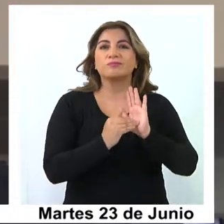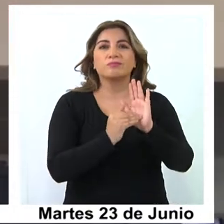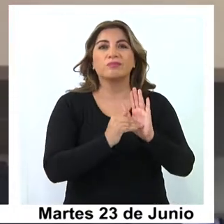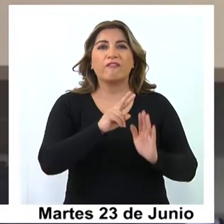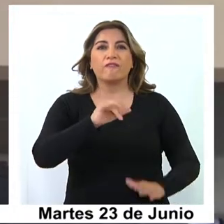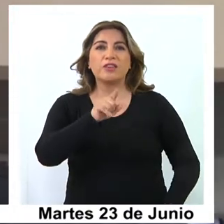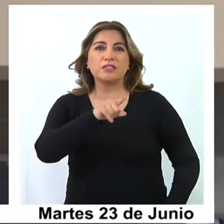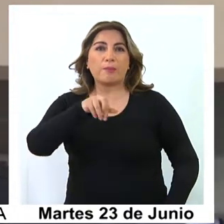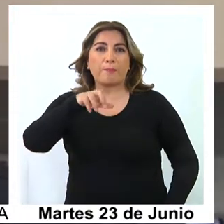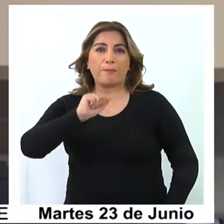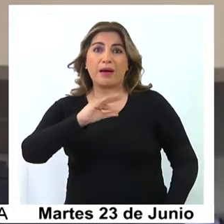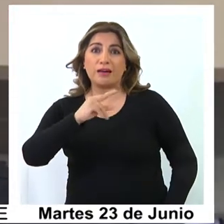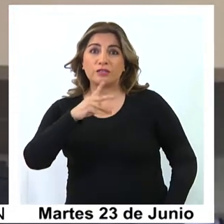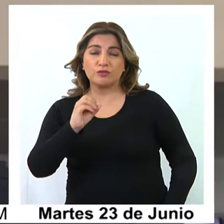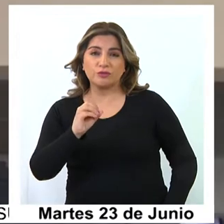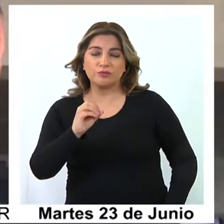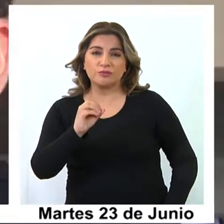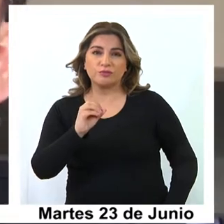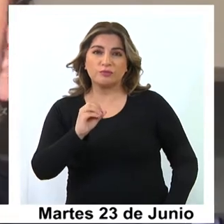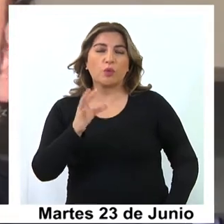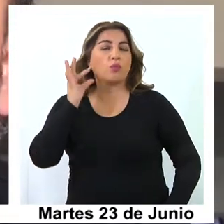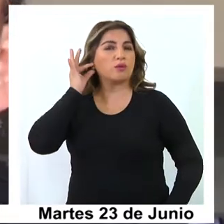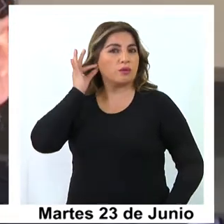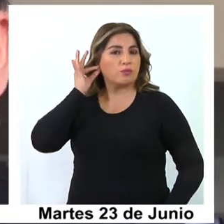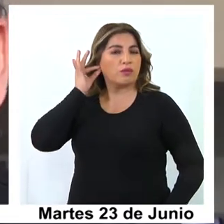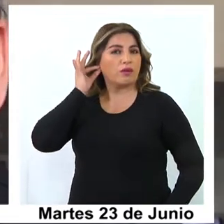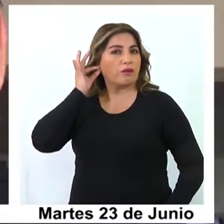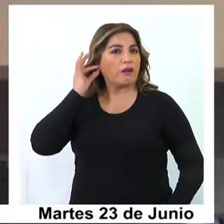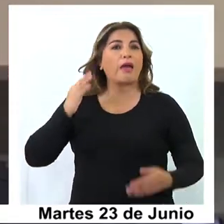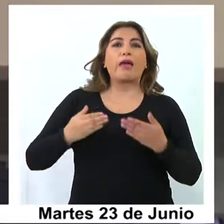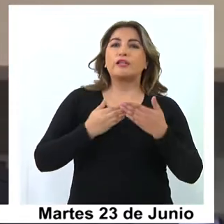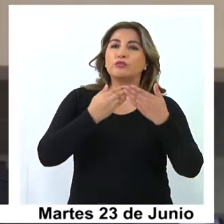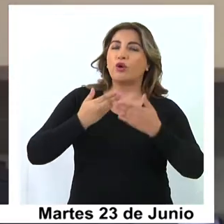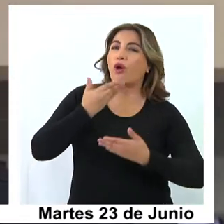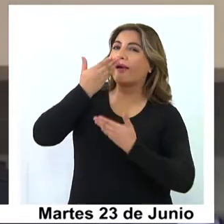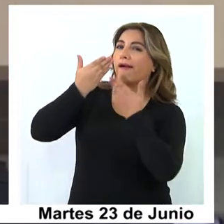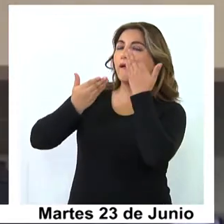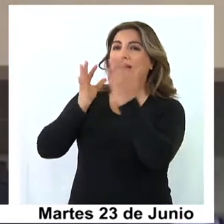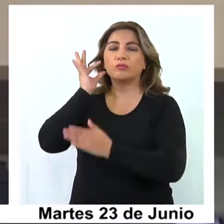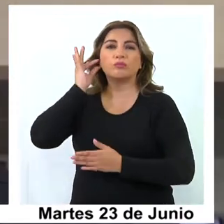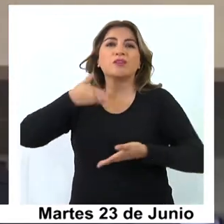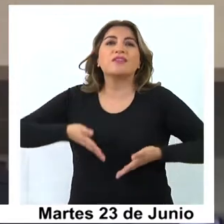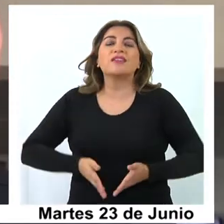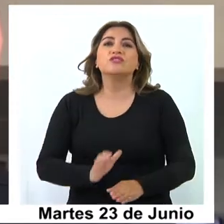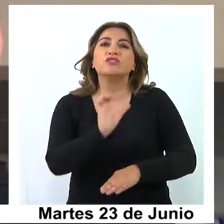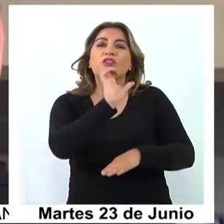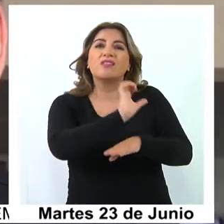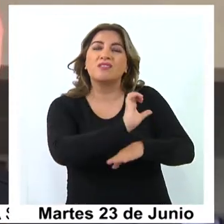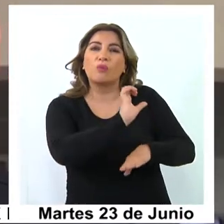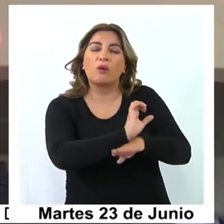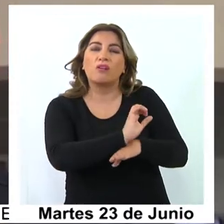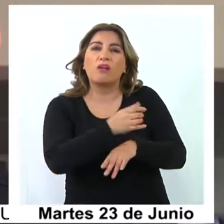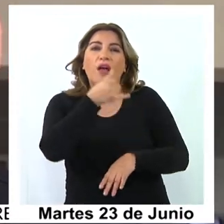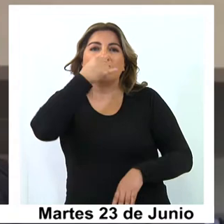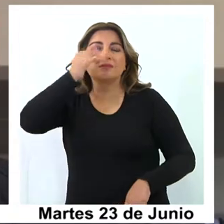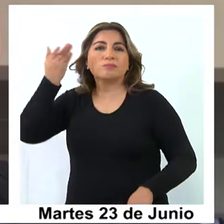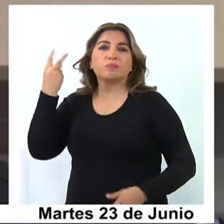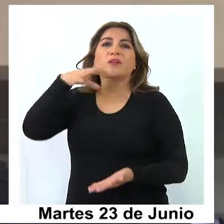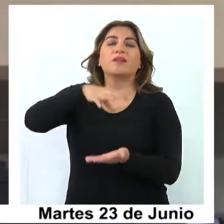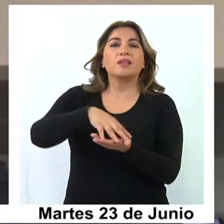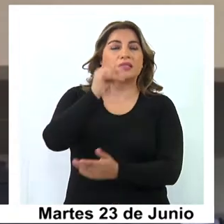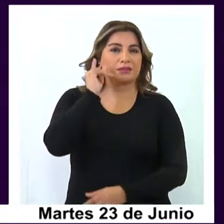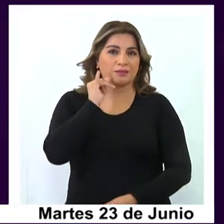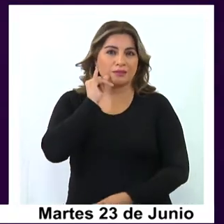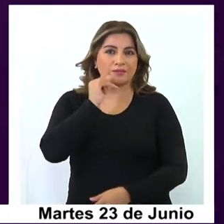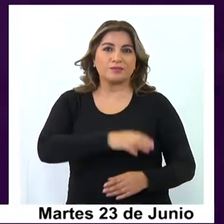Pacho, que es una chica con estudios en canto. Ella nació en Ecuador y ya hace algún tiempo se encuentra viviendo acá